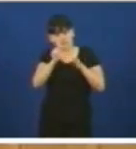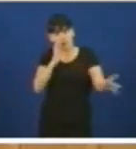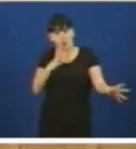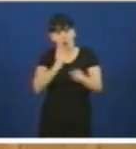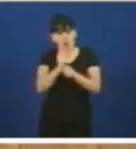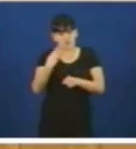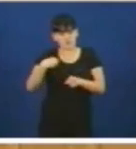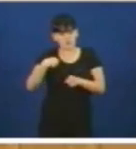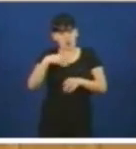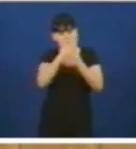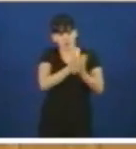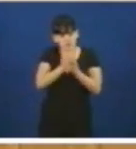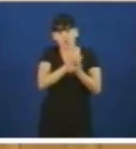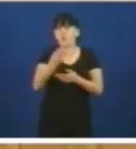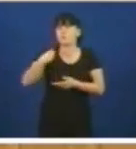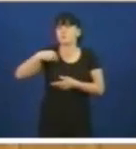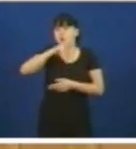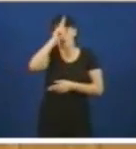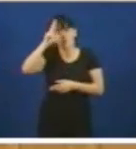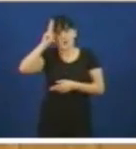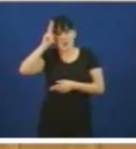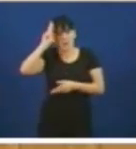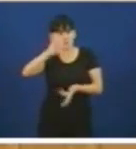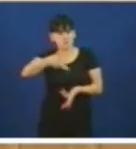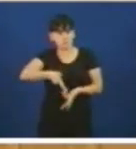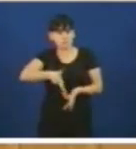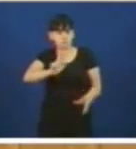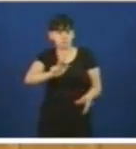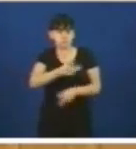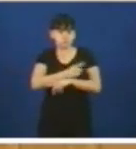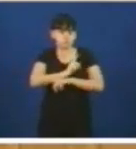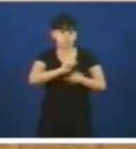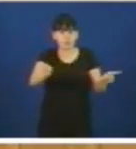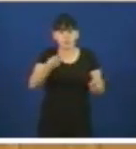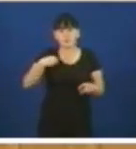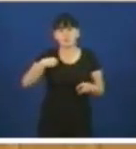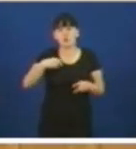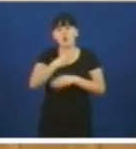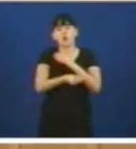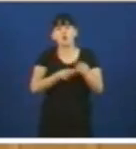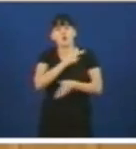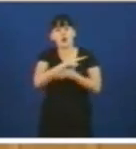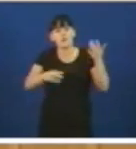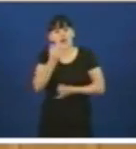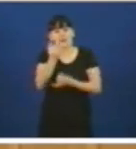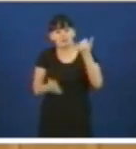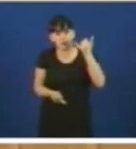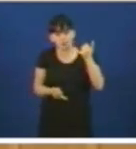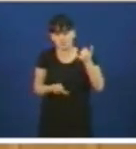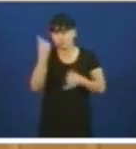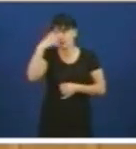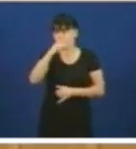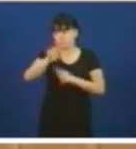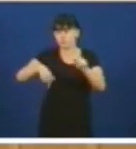desautorizando den de Madrid os estudos de viabilidade elaborados polo coín de Galicia o que provocou a dimisión como saben